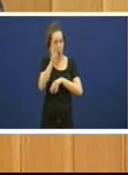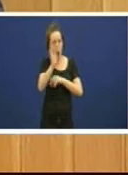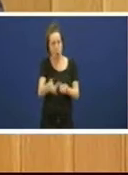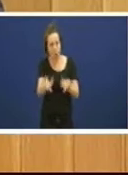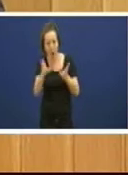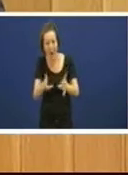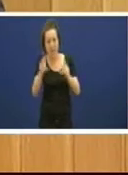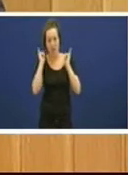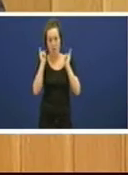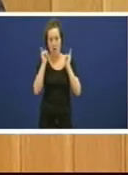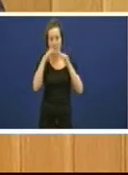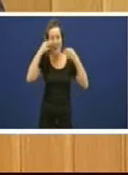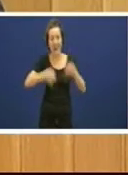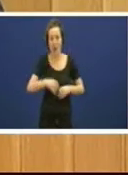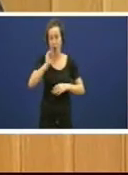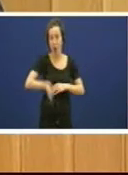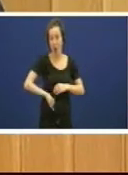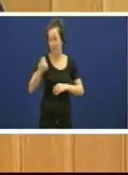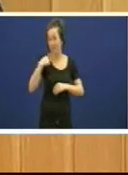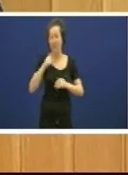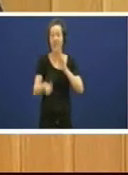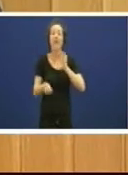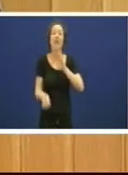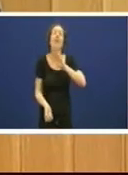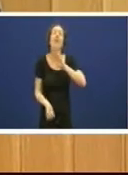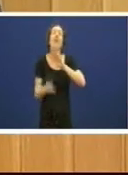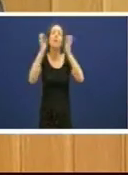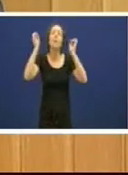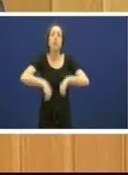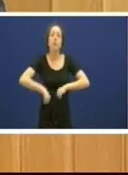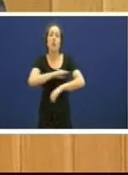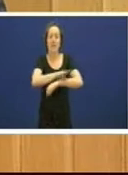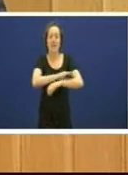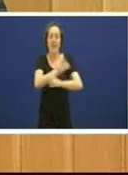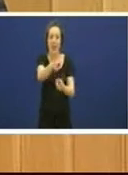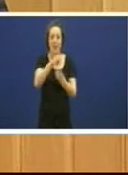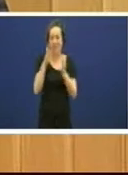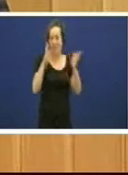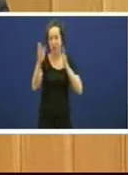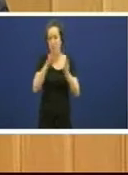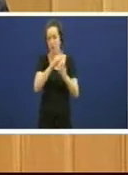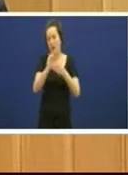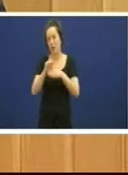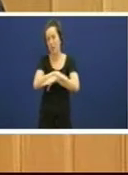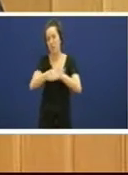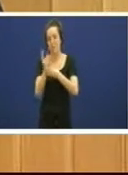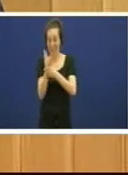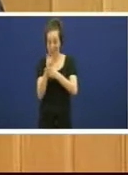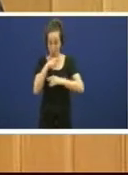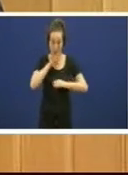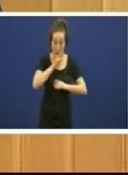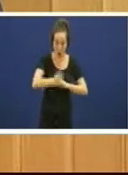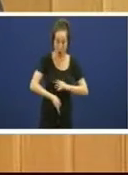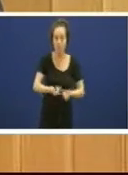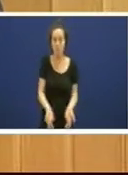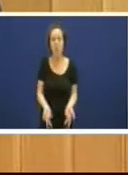unha orde aprobada nos tempos do mi partito pola Consellería de Facenda a orde que establece que é o que pode e non pode facer a xunta o que